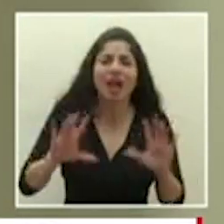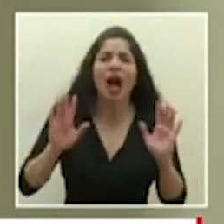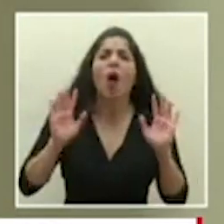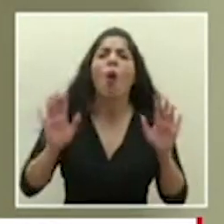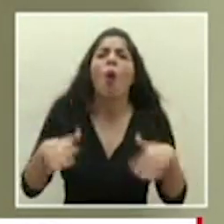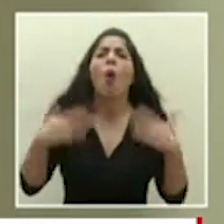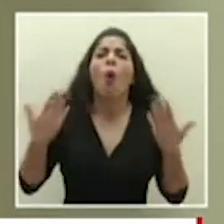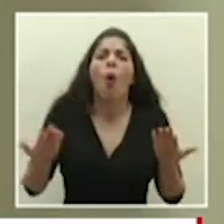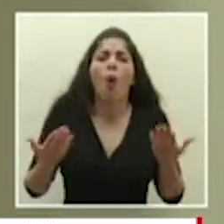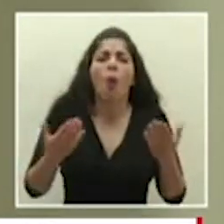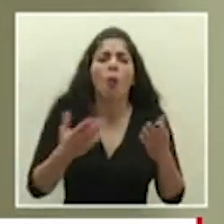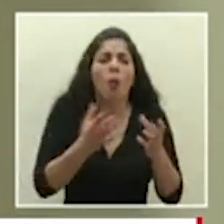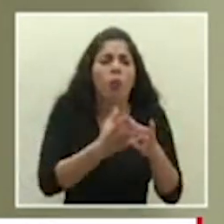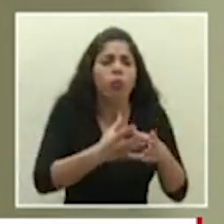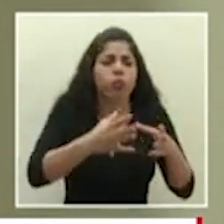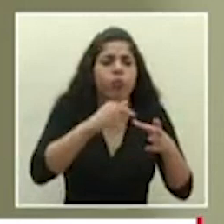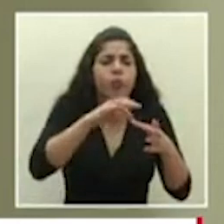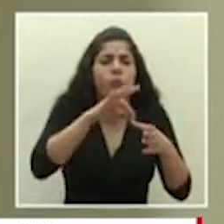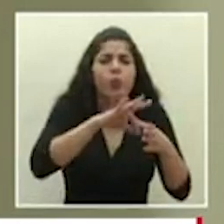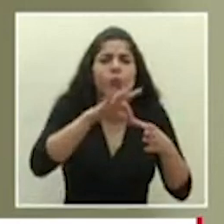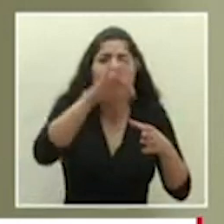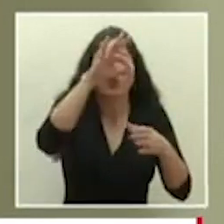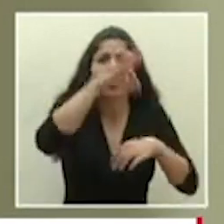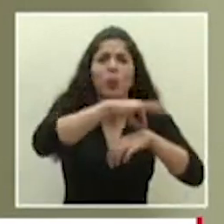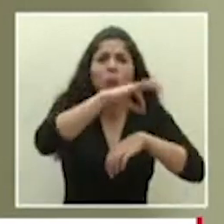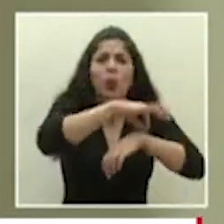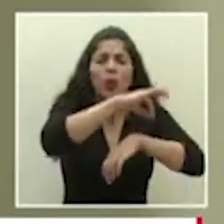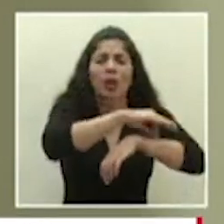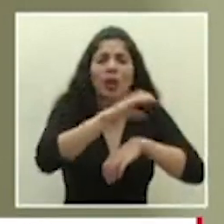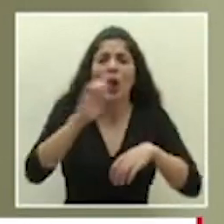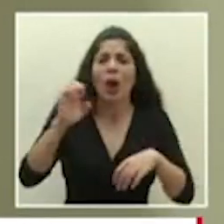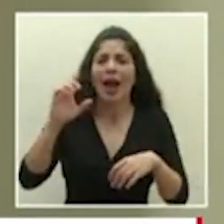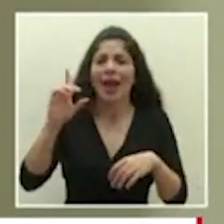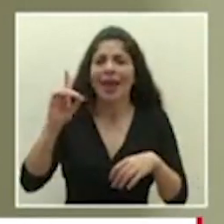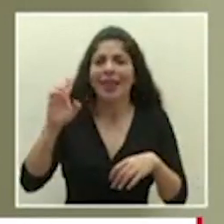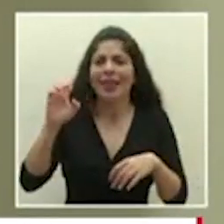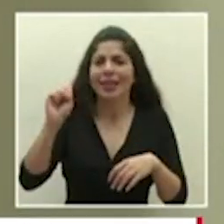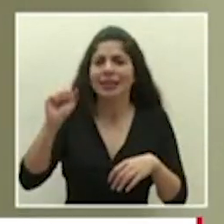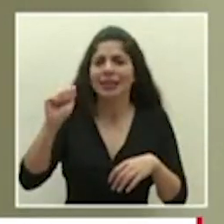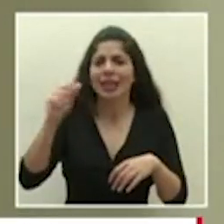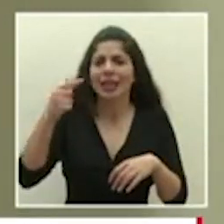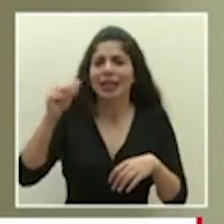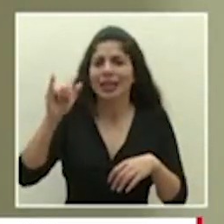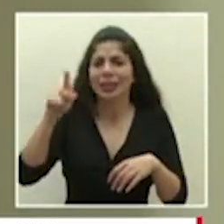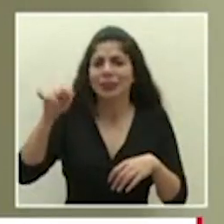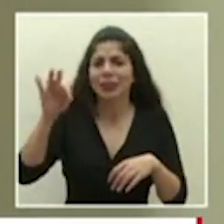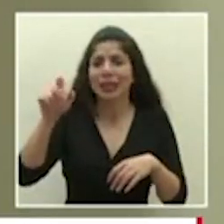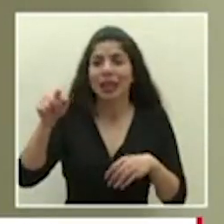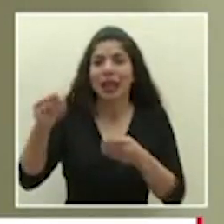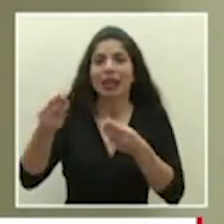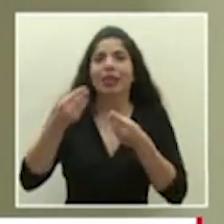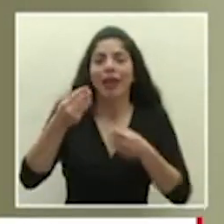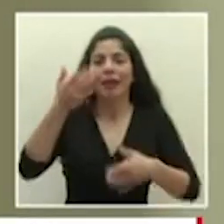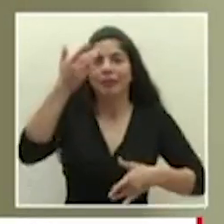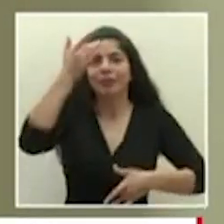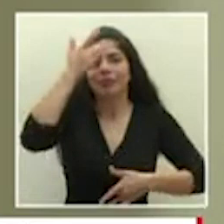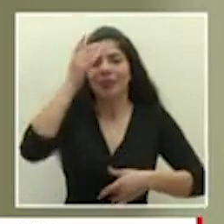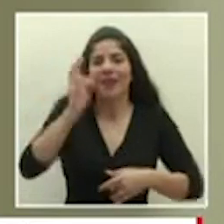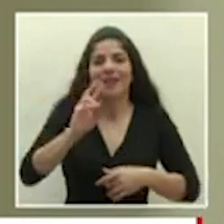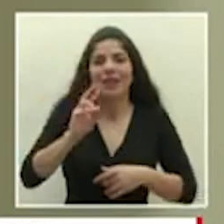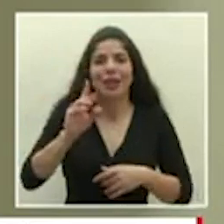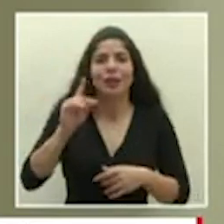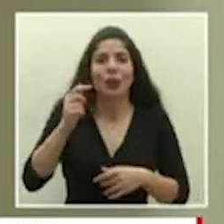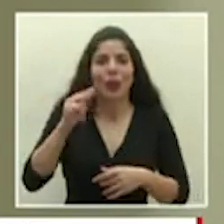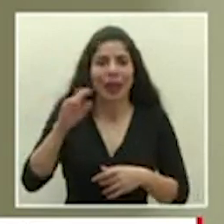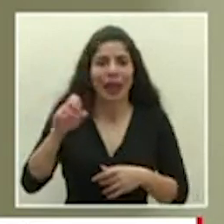los criaderos del dengue del mosquito de desayipti que permite justamente la transmisión del dengue que es un virus y que son